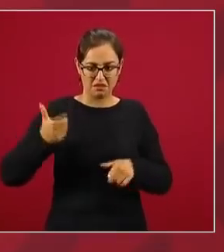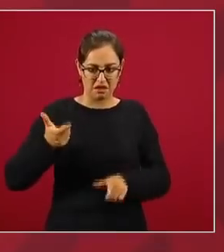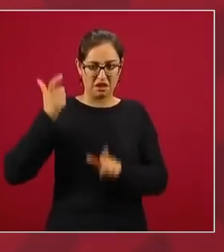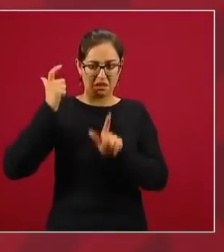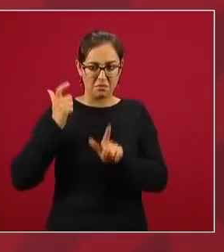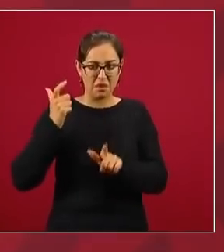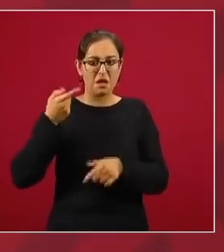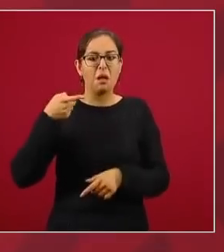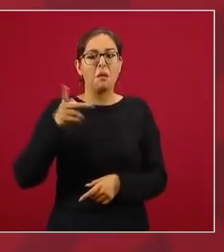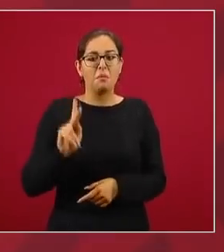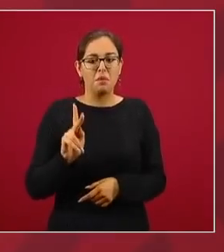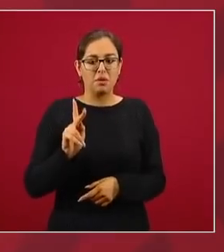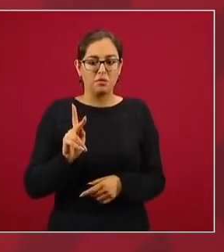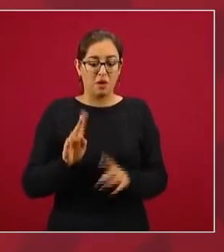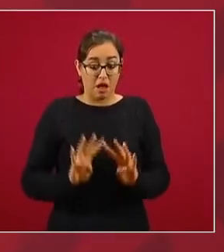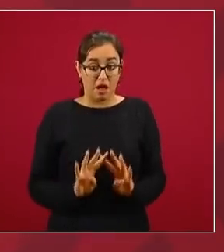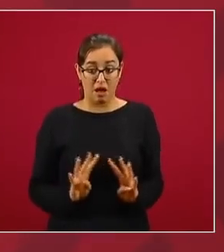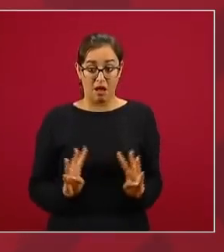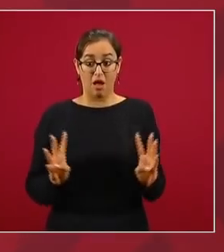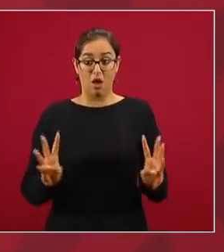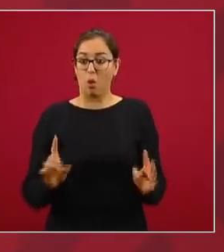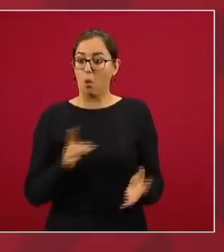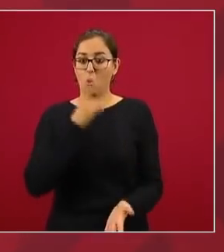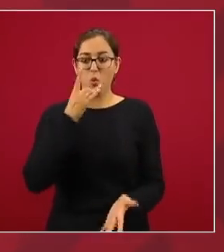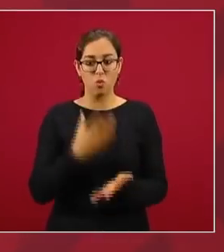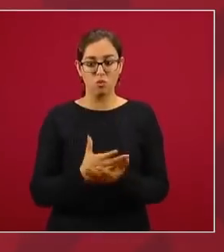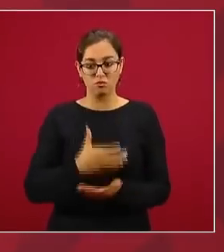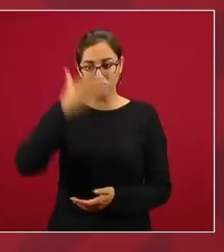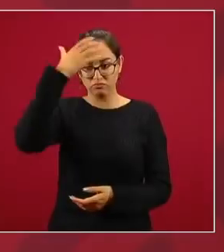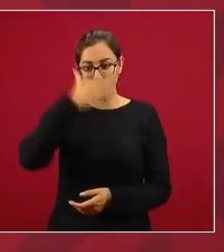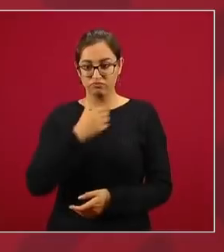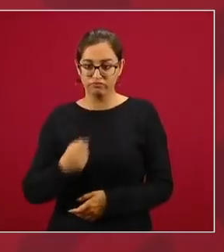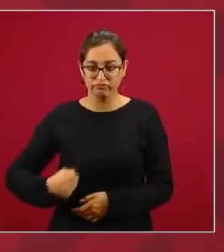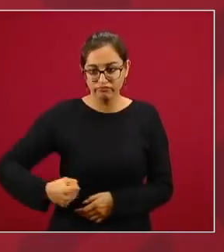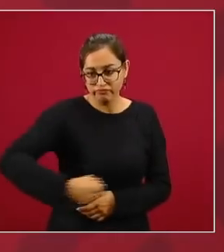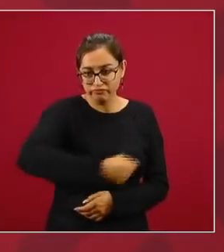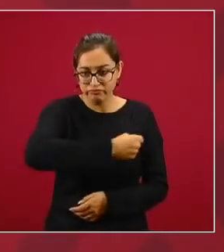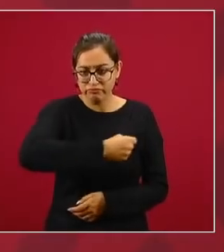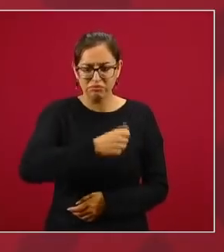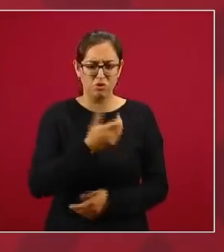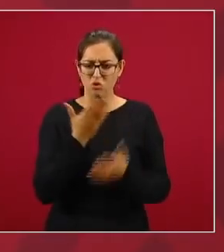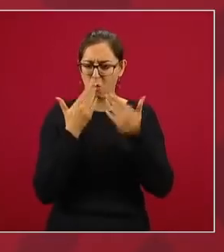sus equipos antimotines sin armas.